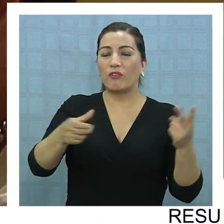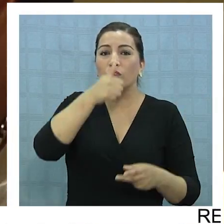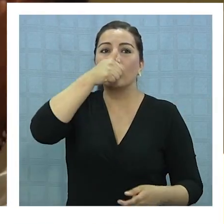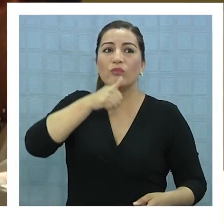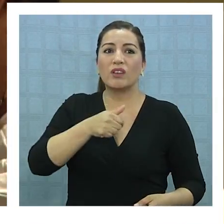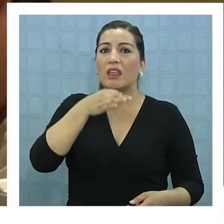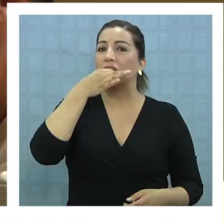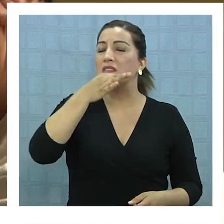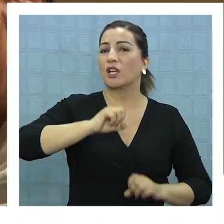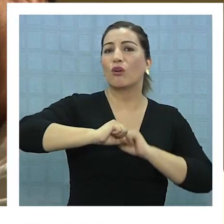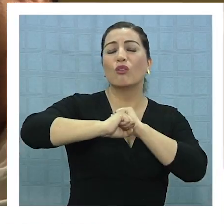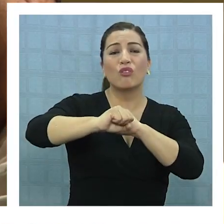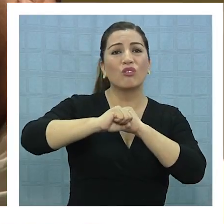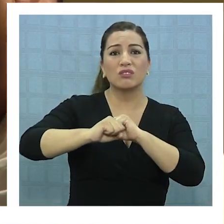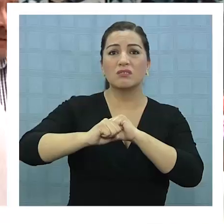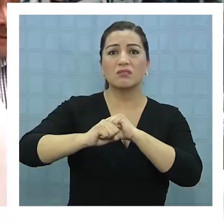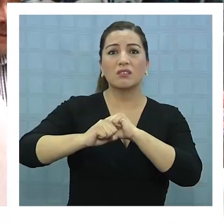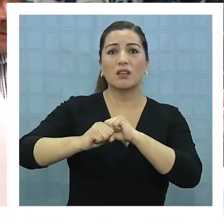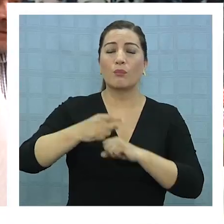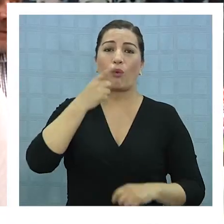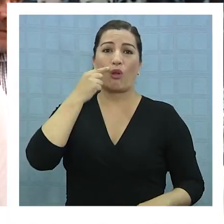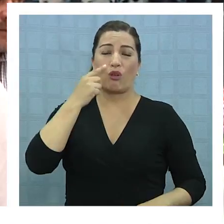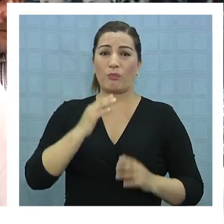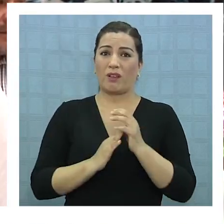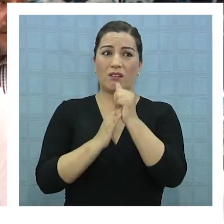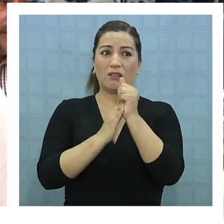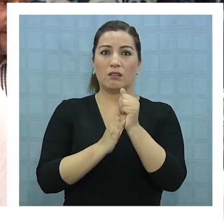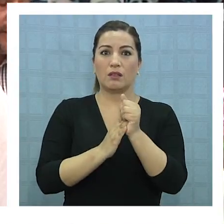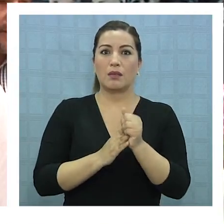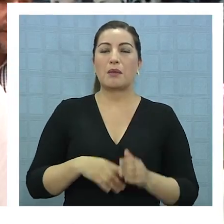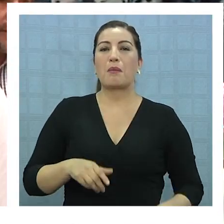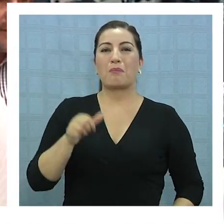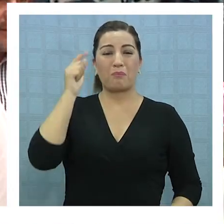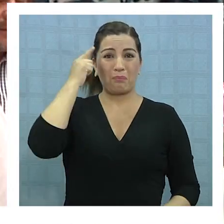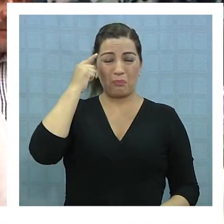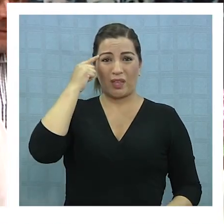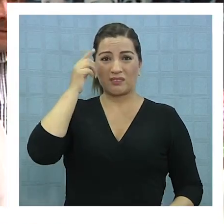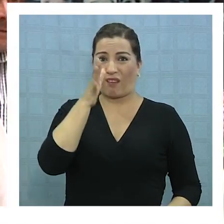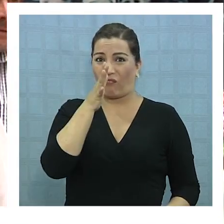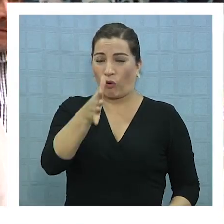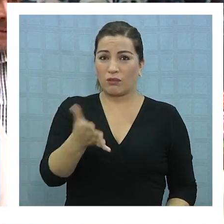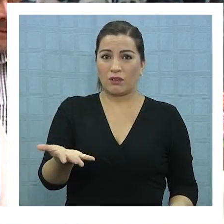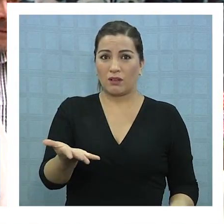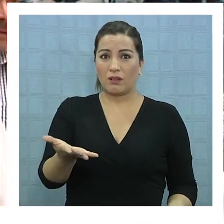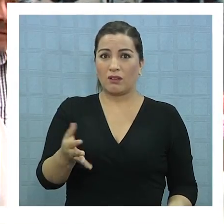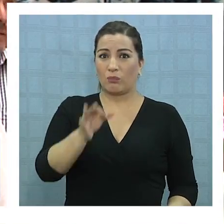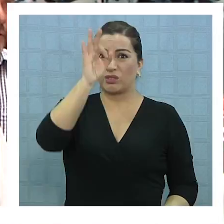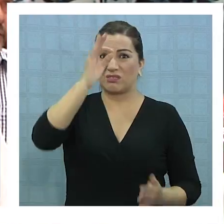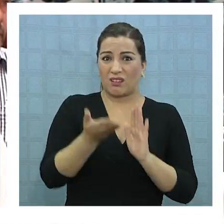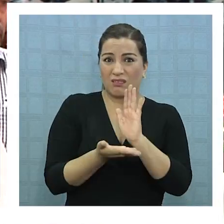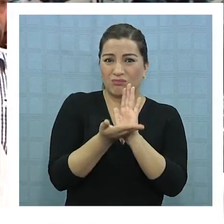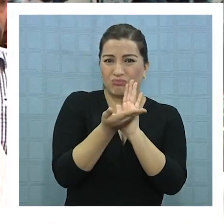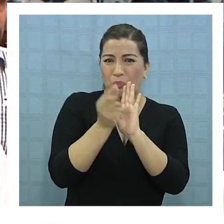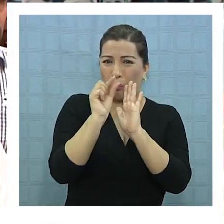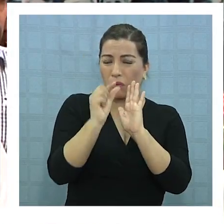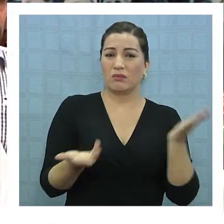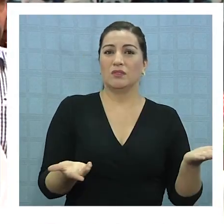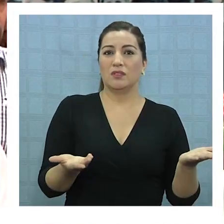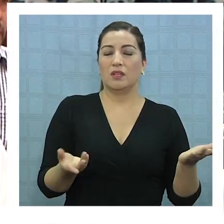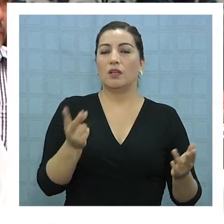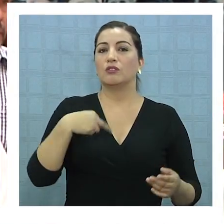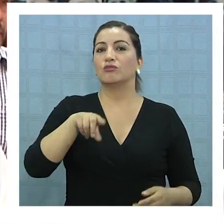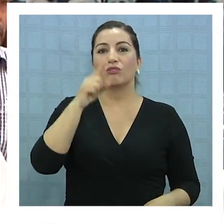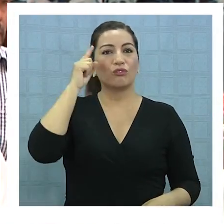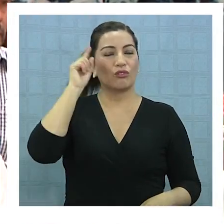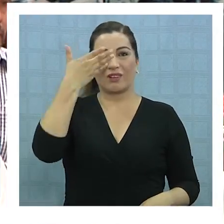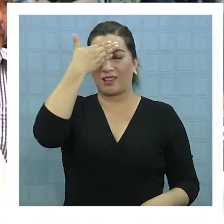reajuste ofrecido por el Ejecutivo. Es una burla el reajuste. No creemos, digamos, que sea pertinente que el gobierno, después